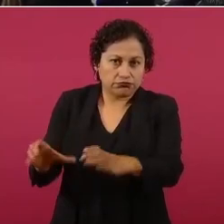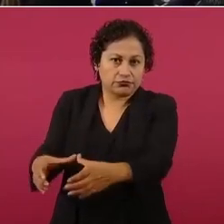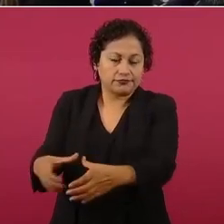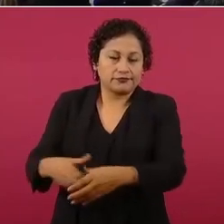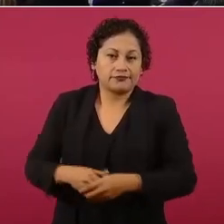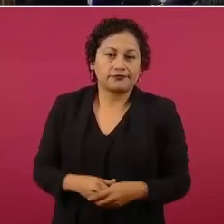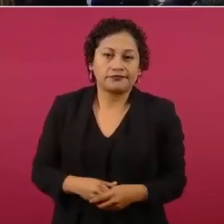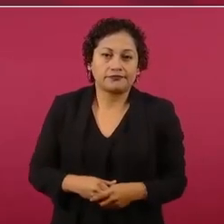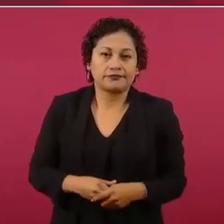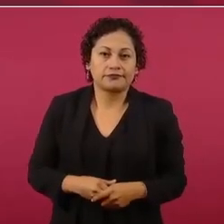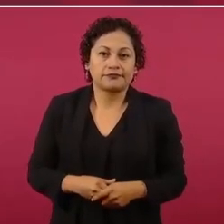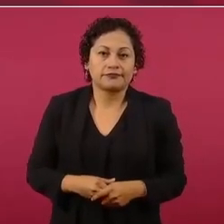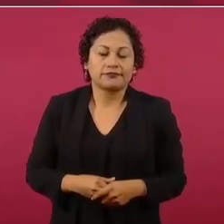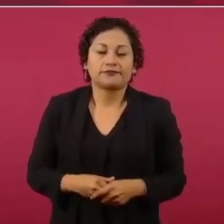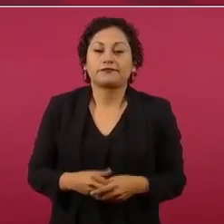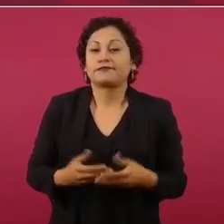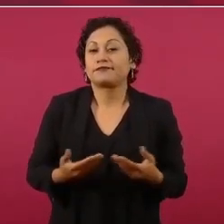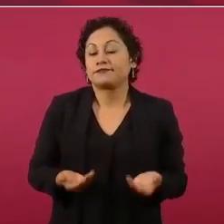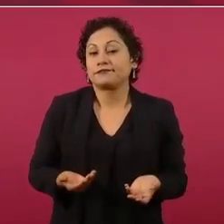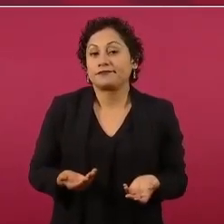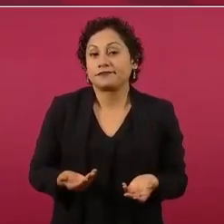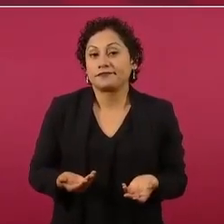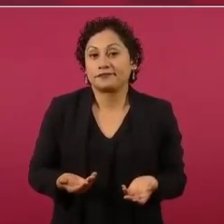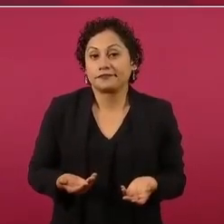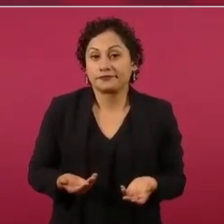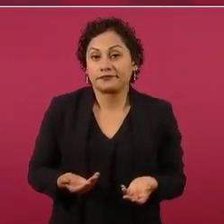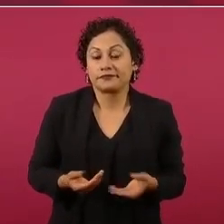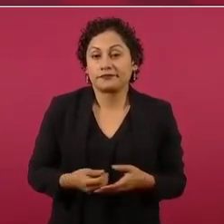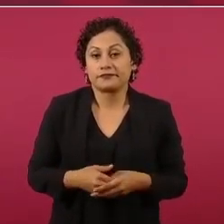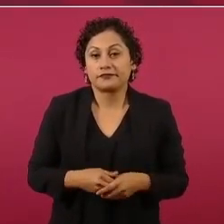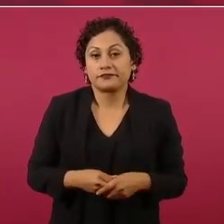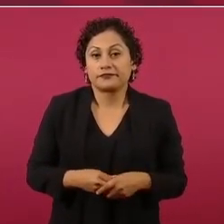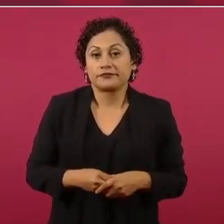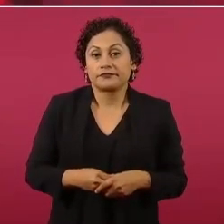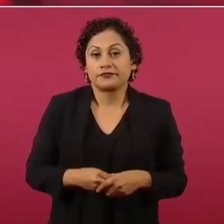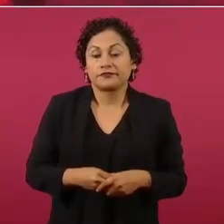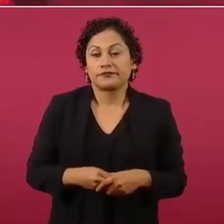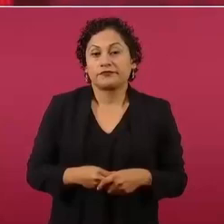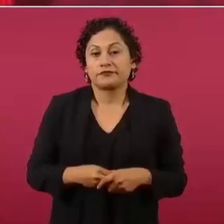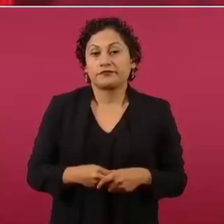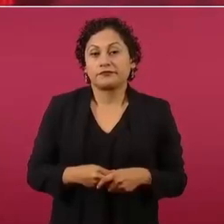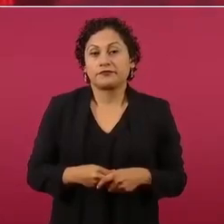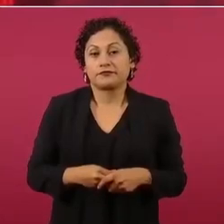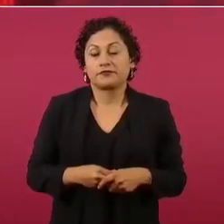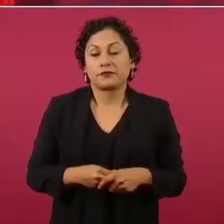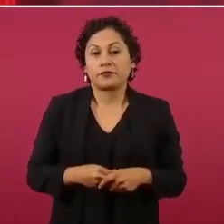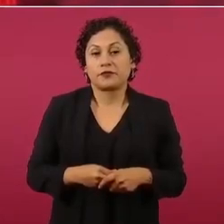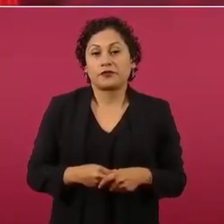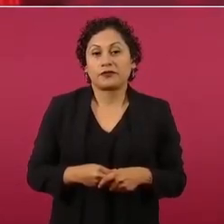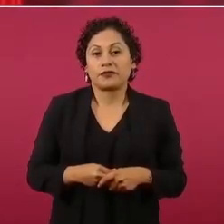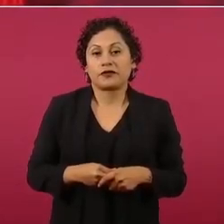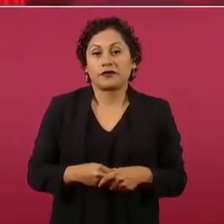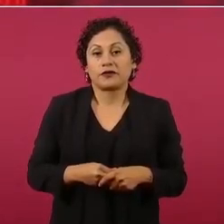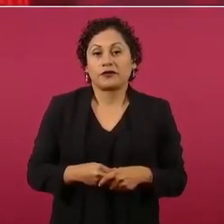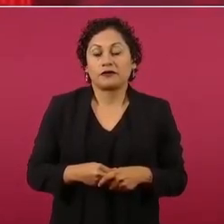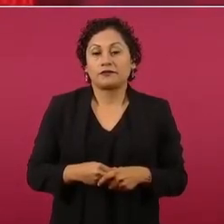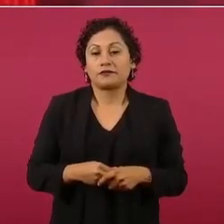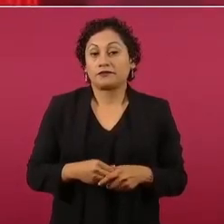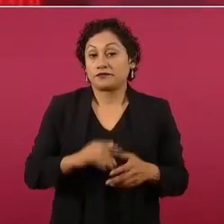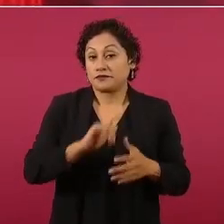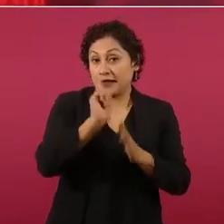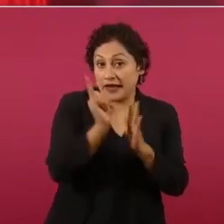Y no sólo es la reforma electoral,